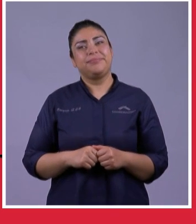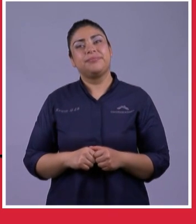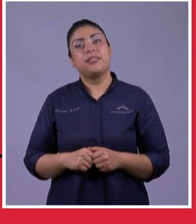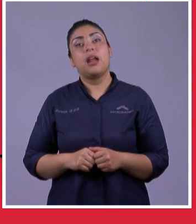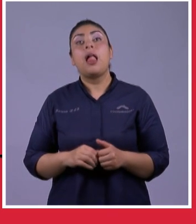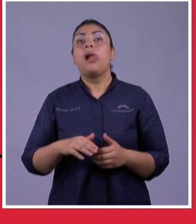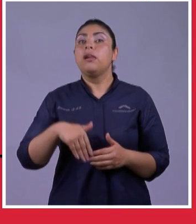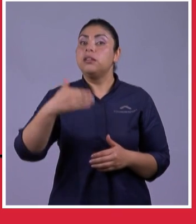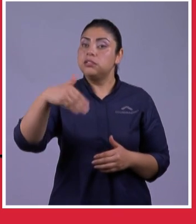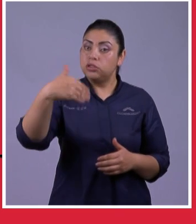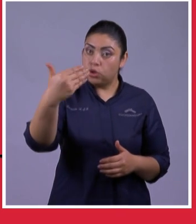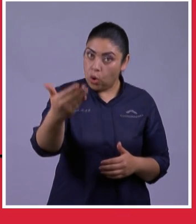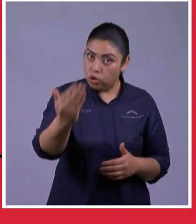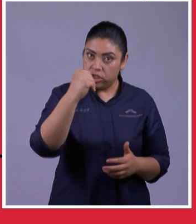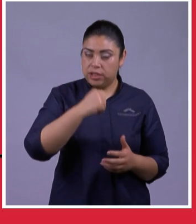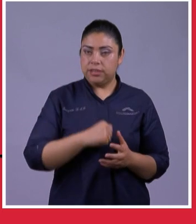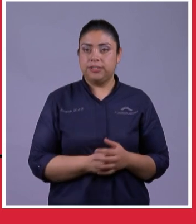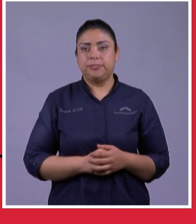Ocurra